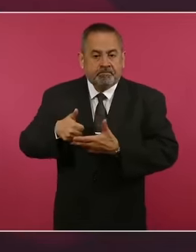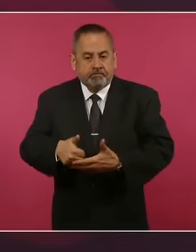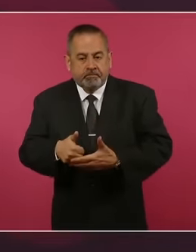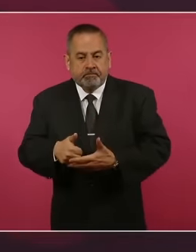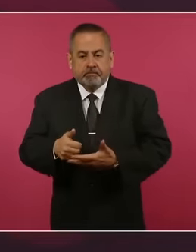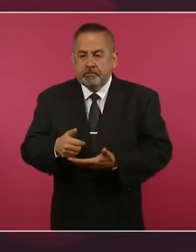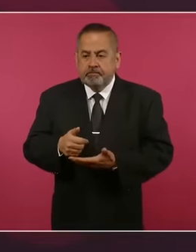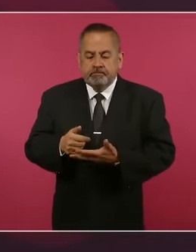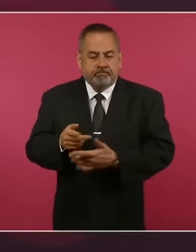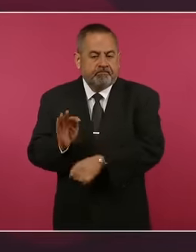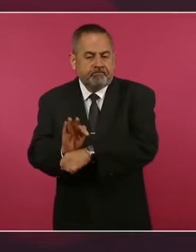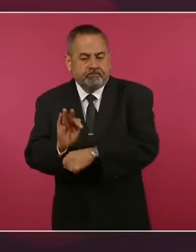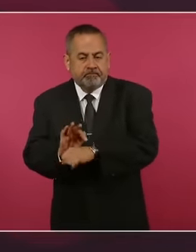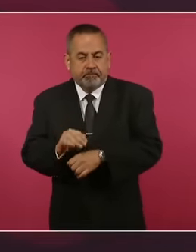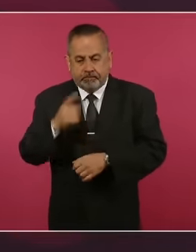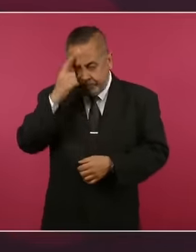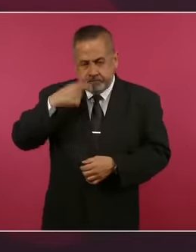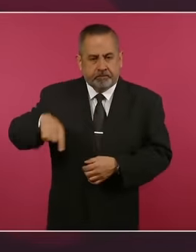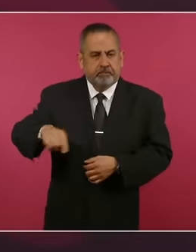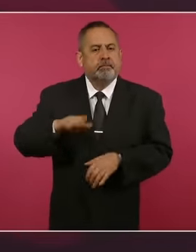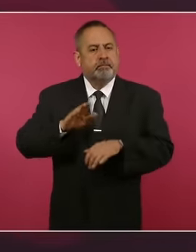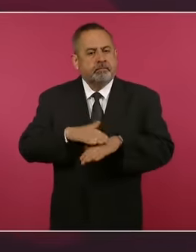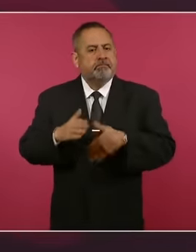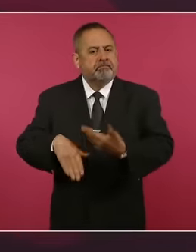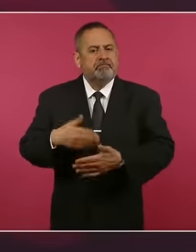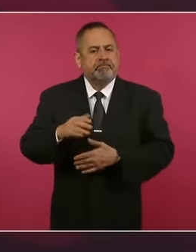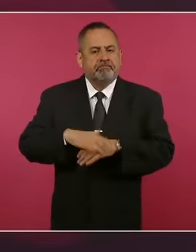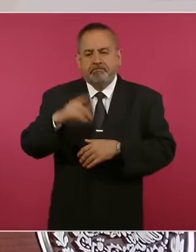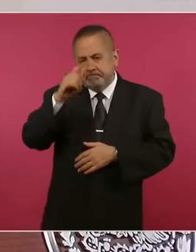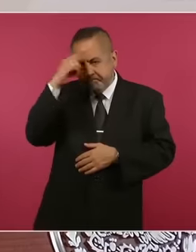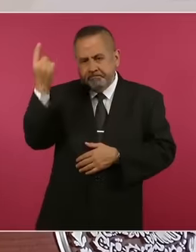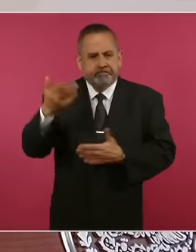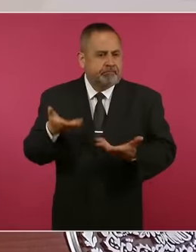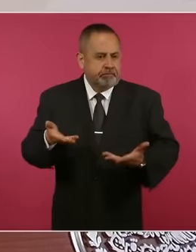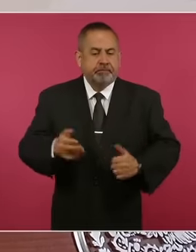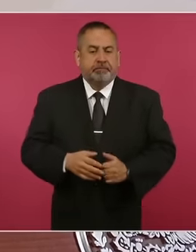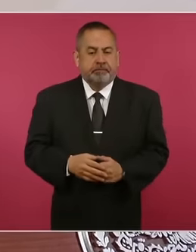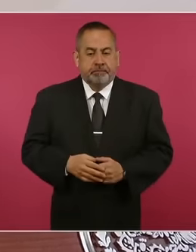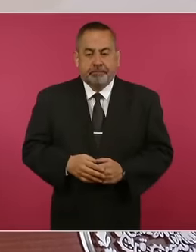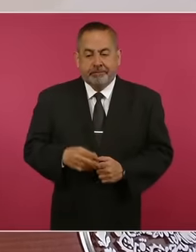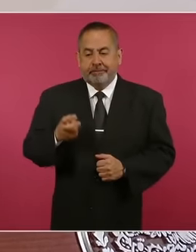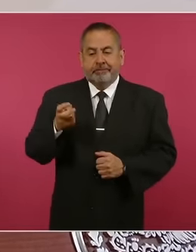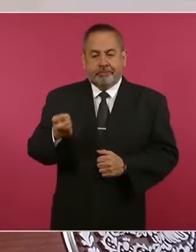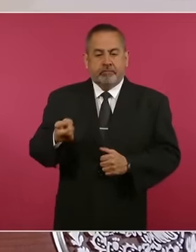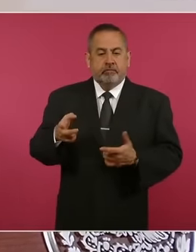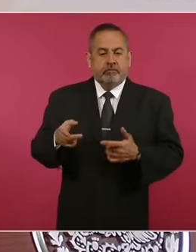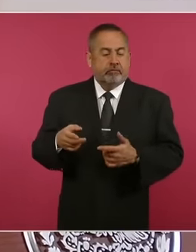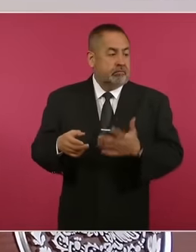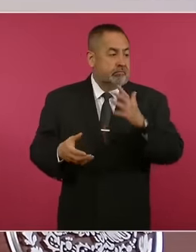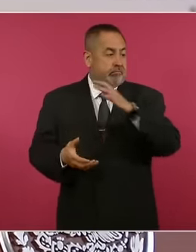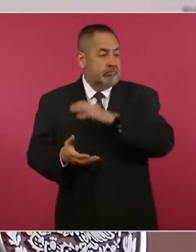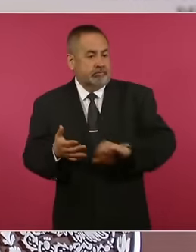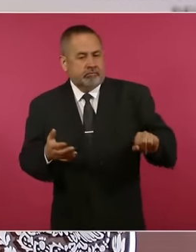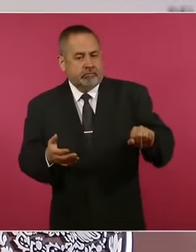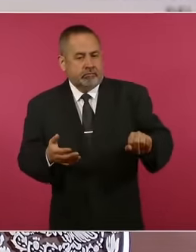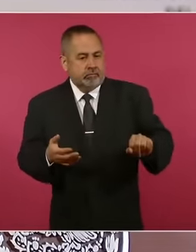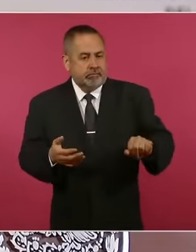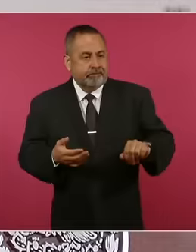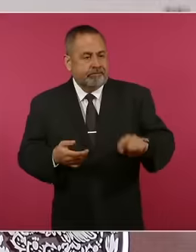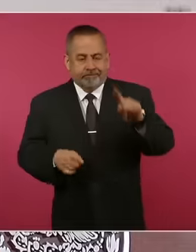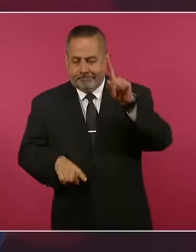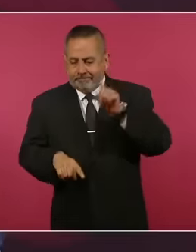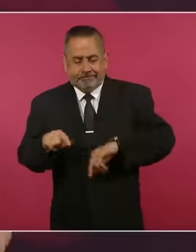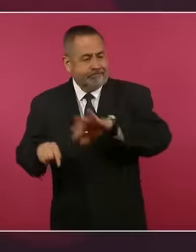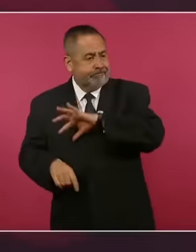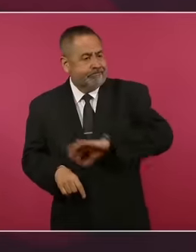facilitaron ese gran zarpazo por el que nos quitan la